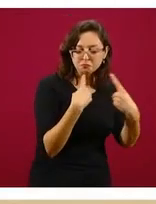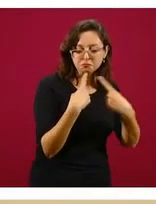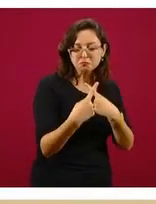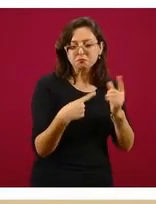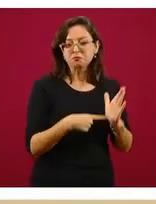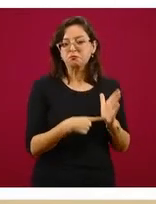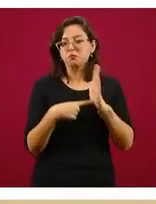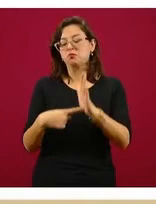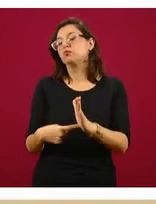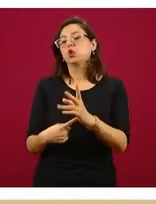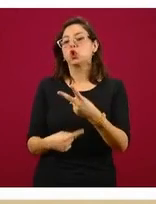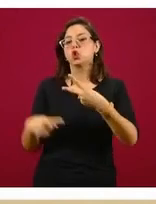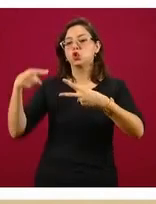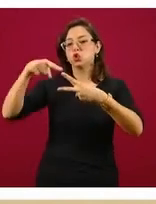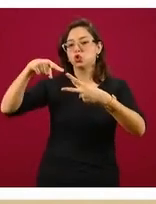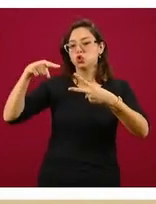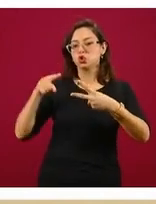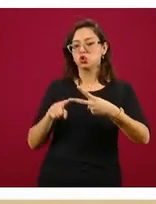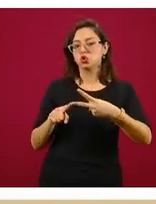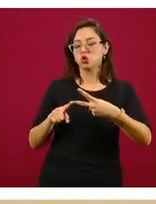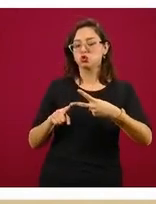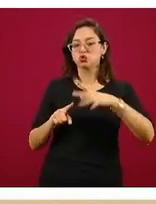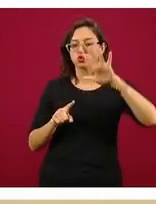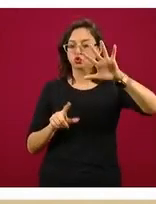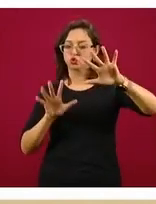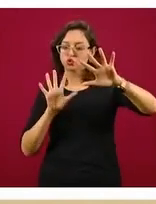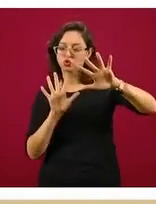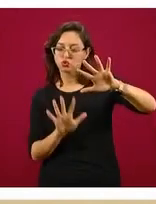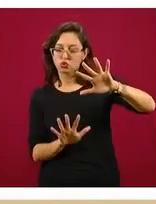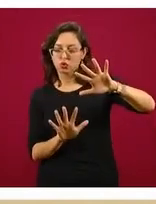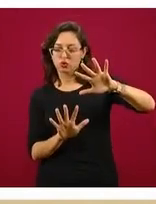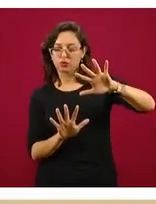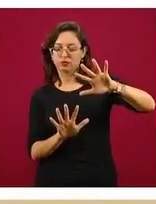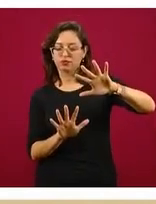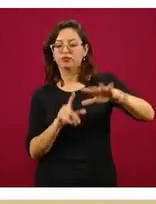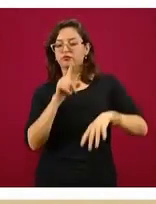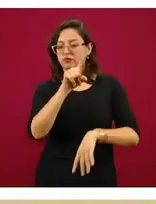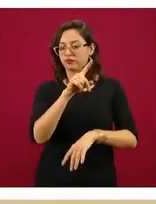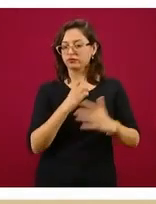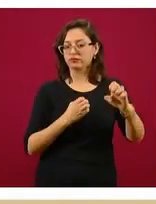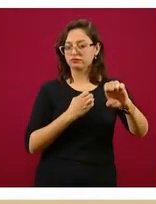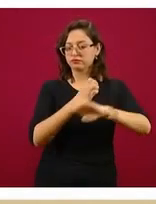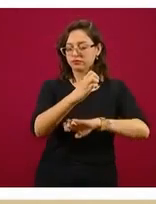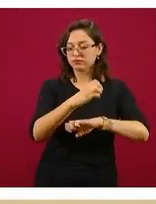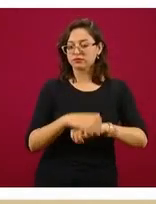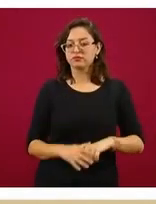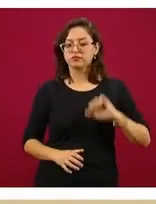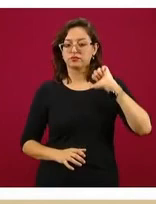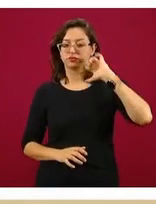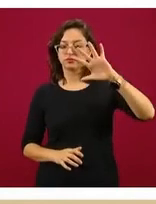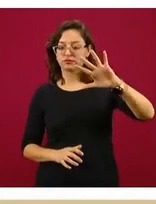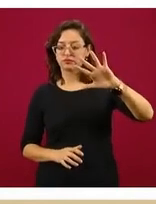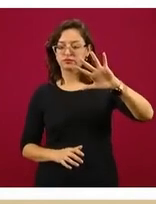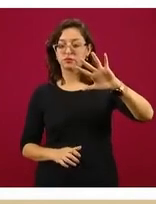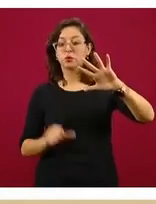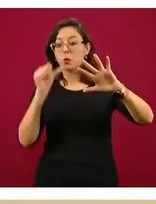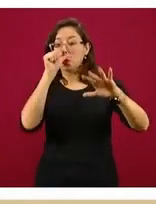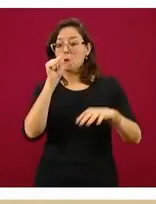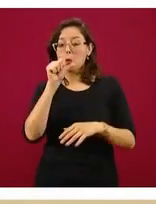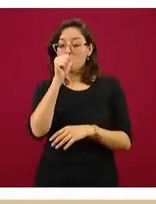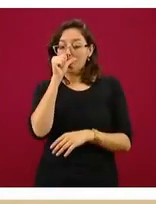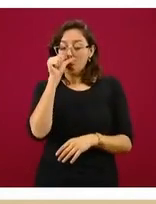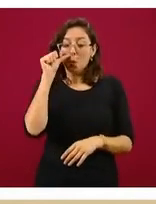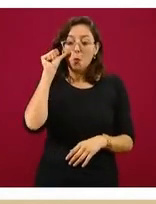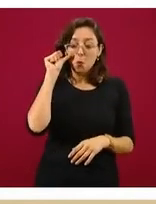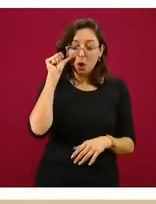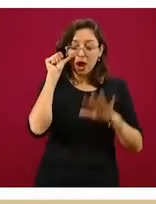ellos se identifican dos grandes zonas en su estado, la región Juárez y